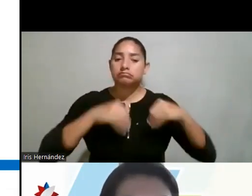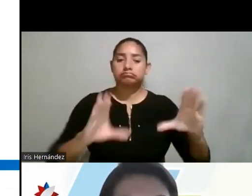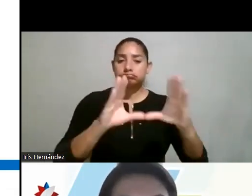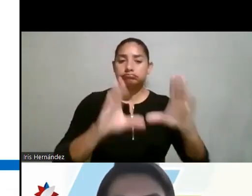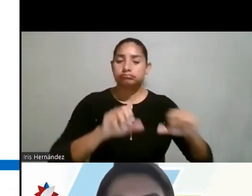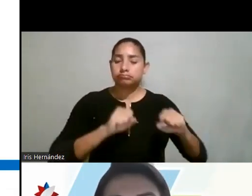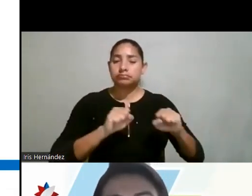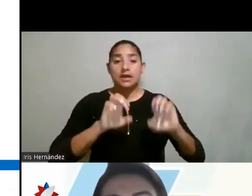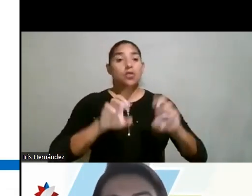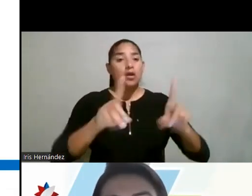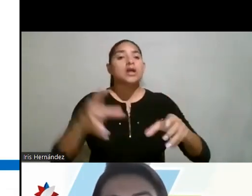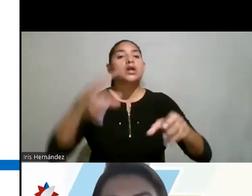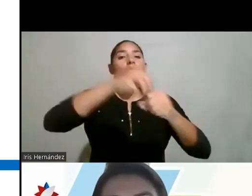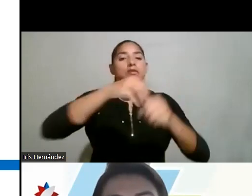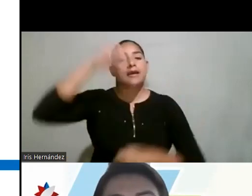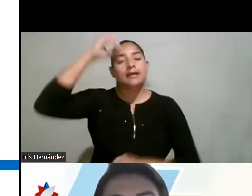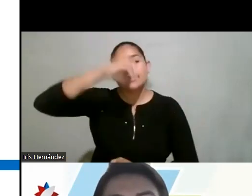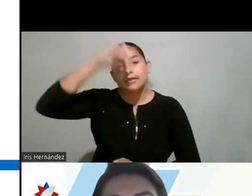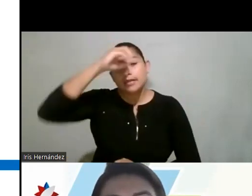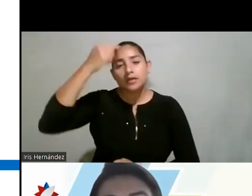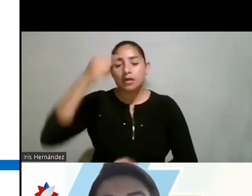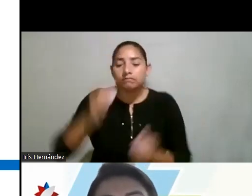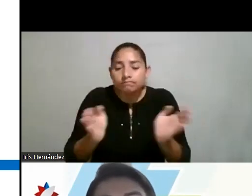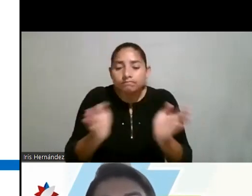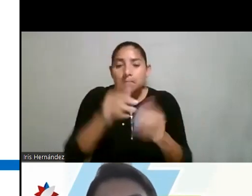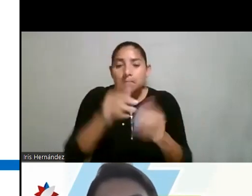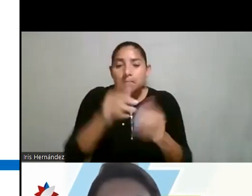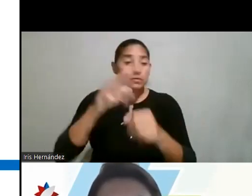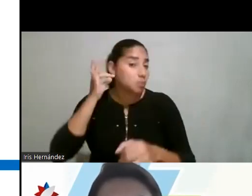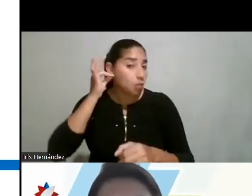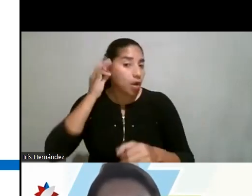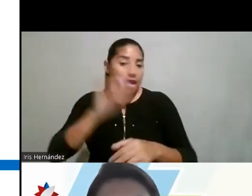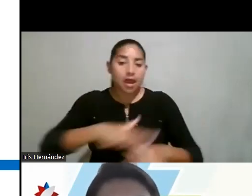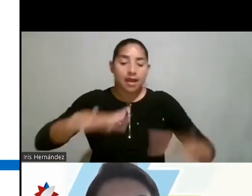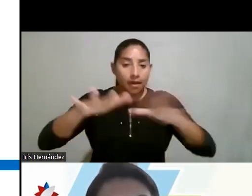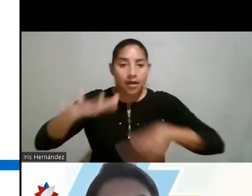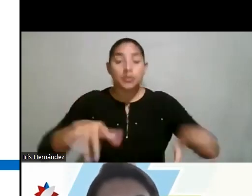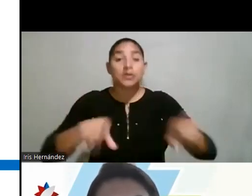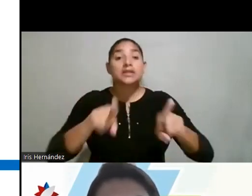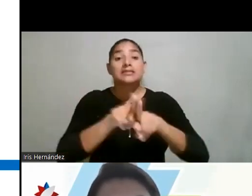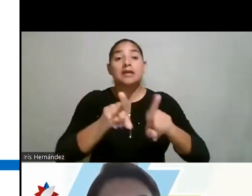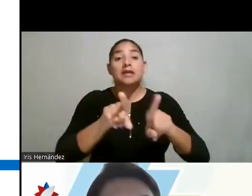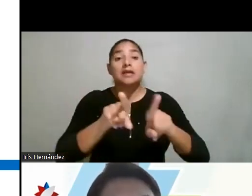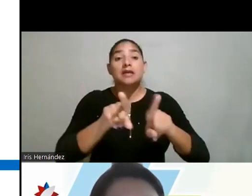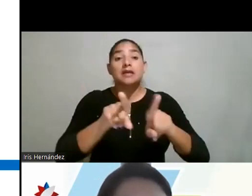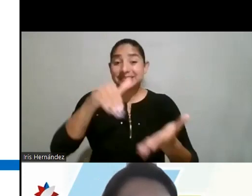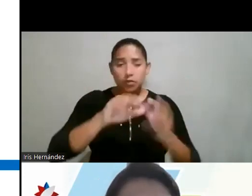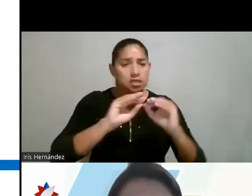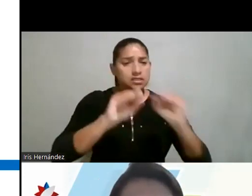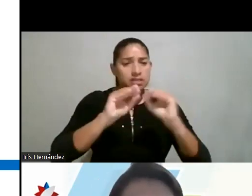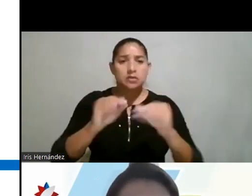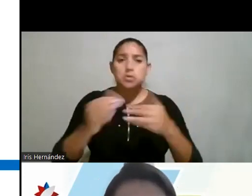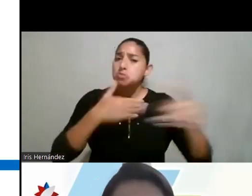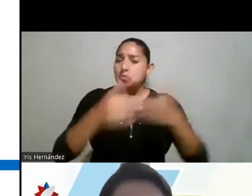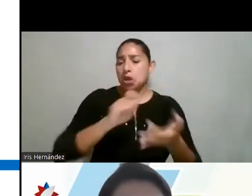de educación, se incluyan criterios para fomentar la participación femenina en estos campos. También que en los centros de enseñanza, no importa si son